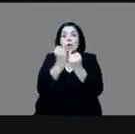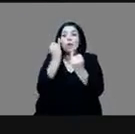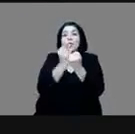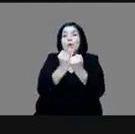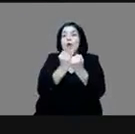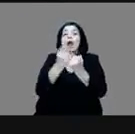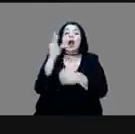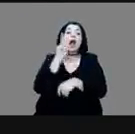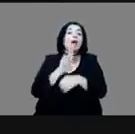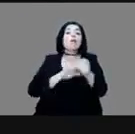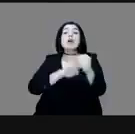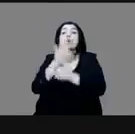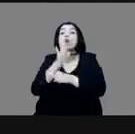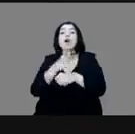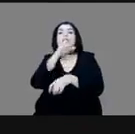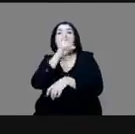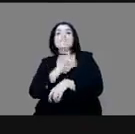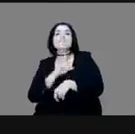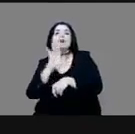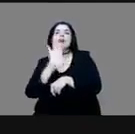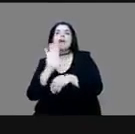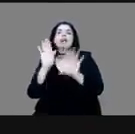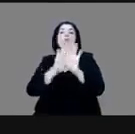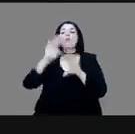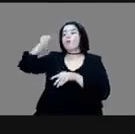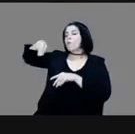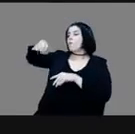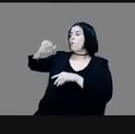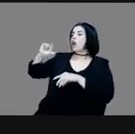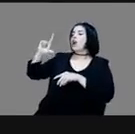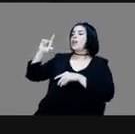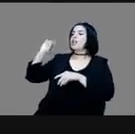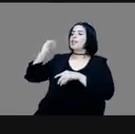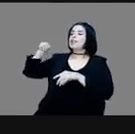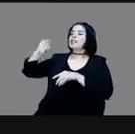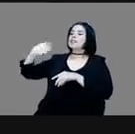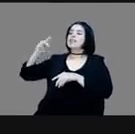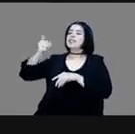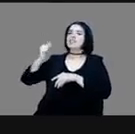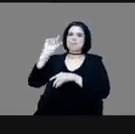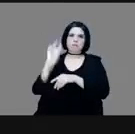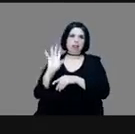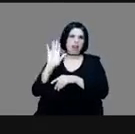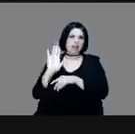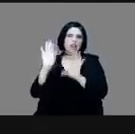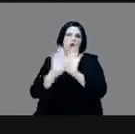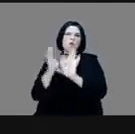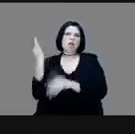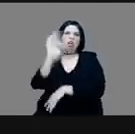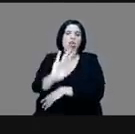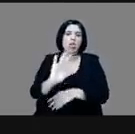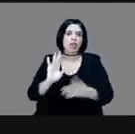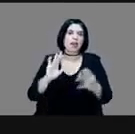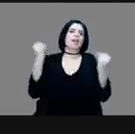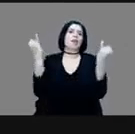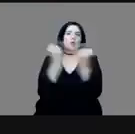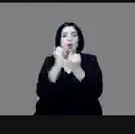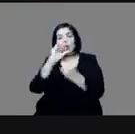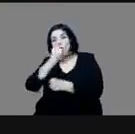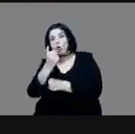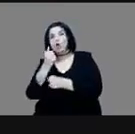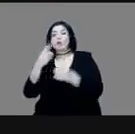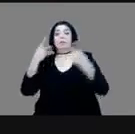como traidora o a los tlaxcaltecas en el mismo tenor. También en esta conferencia el doctor nos hablará de las